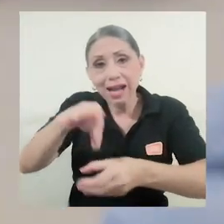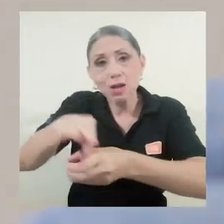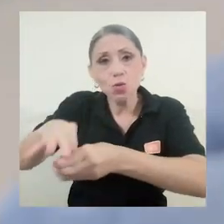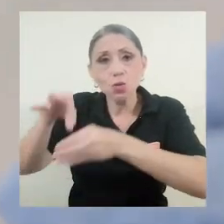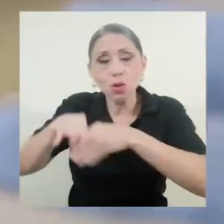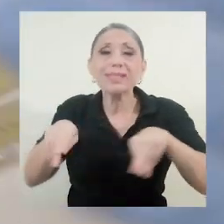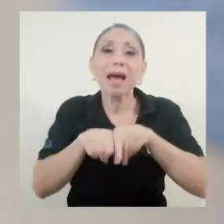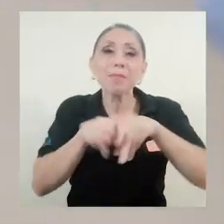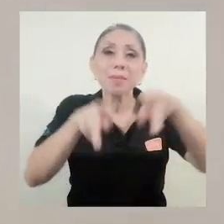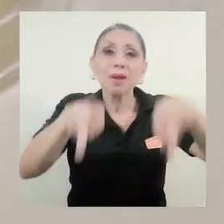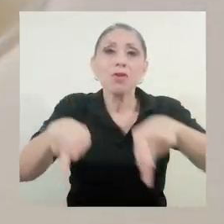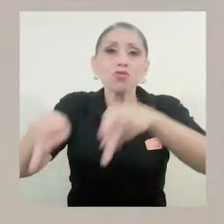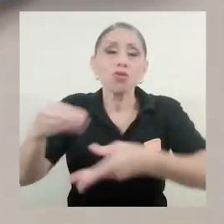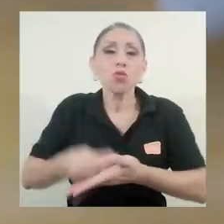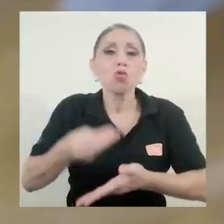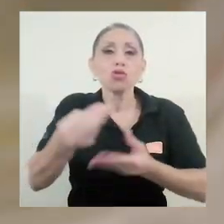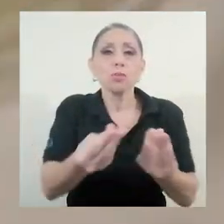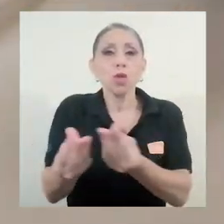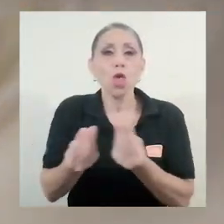consumidores.